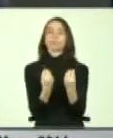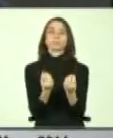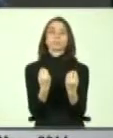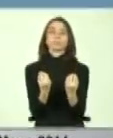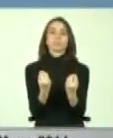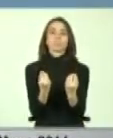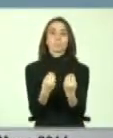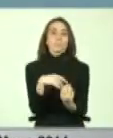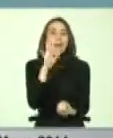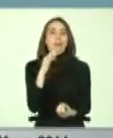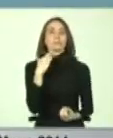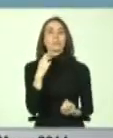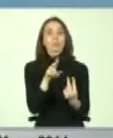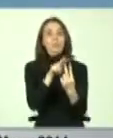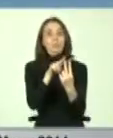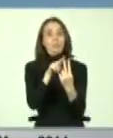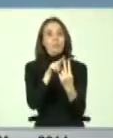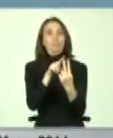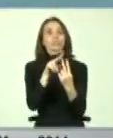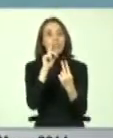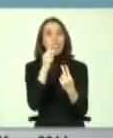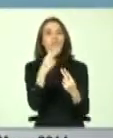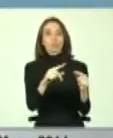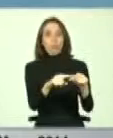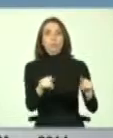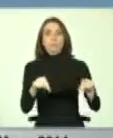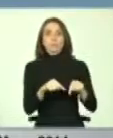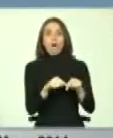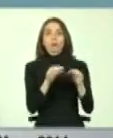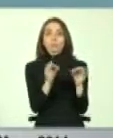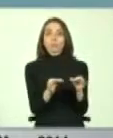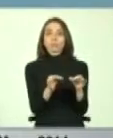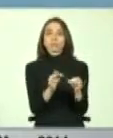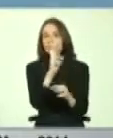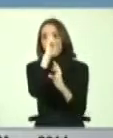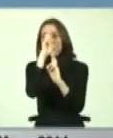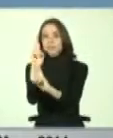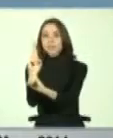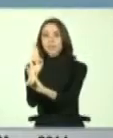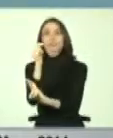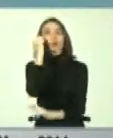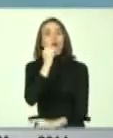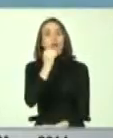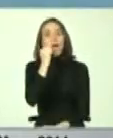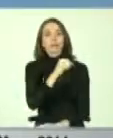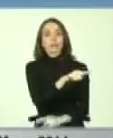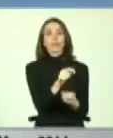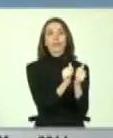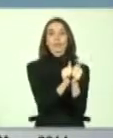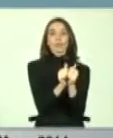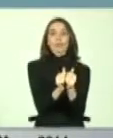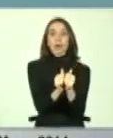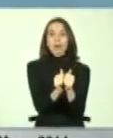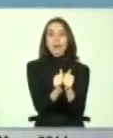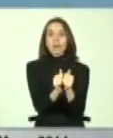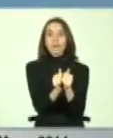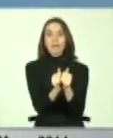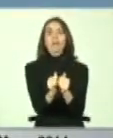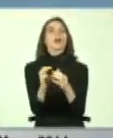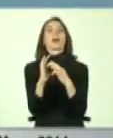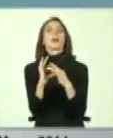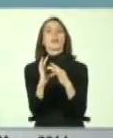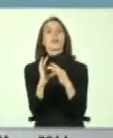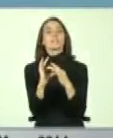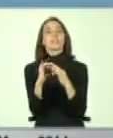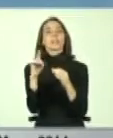puesto que ambos han ganado su propio espacio, respeto y cariño de sus compañeros, gracias a su